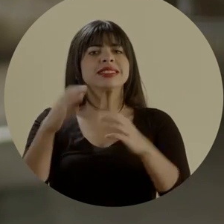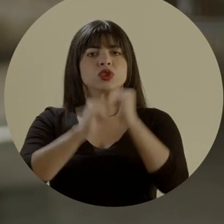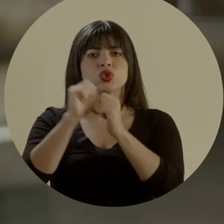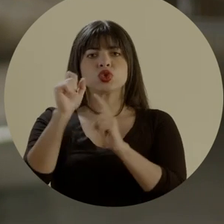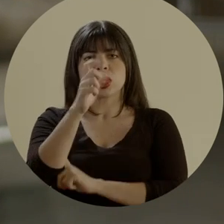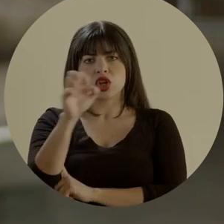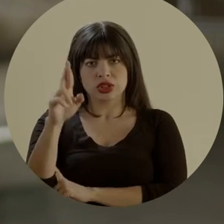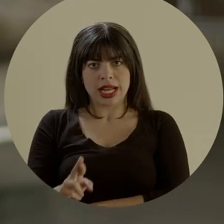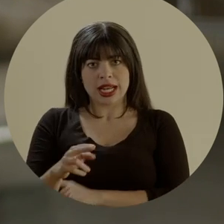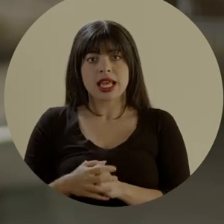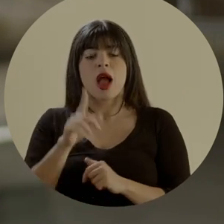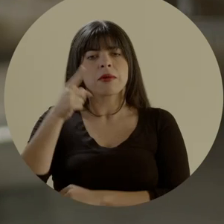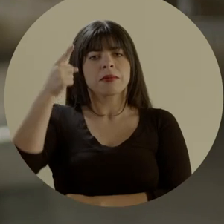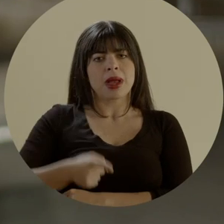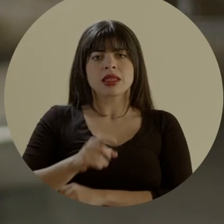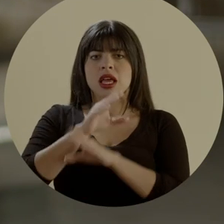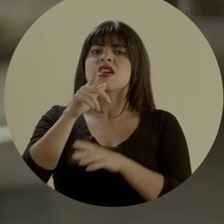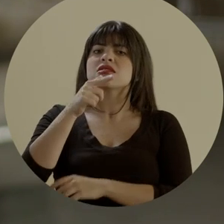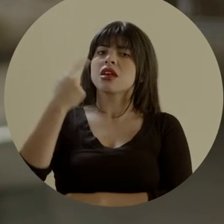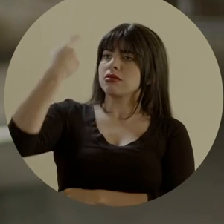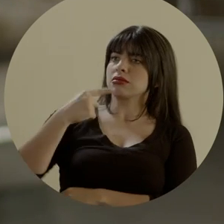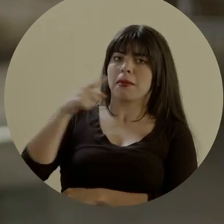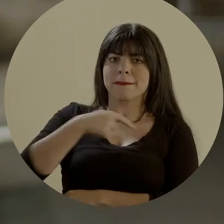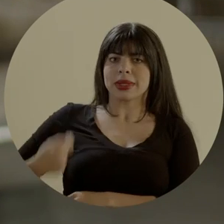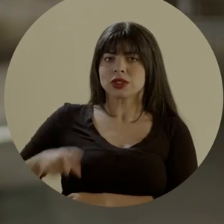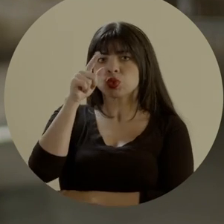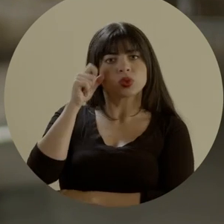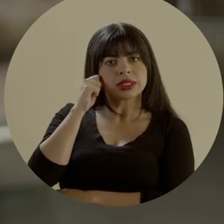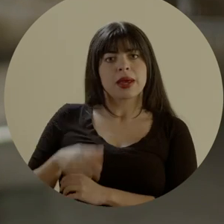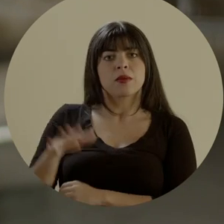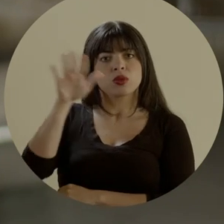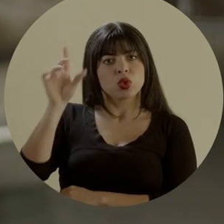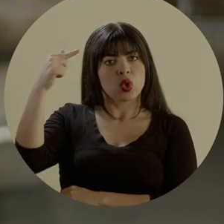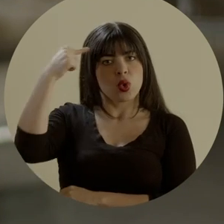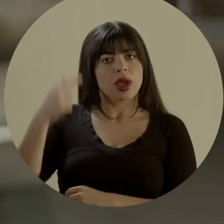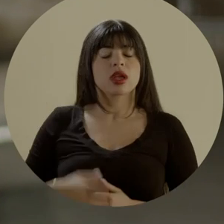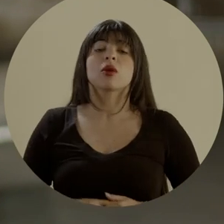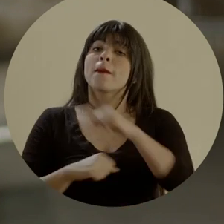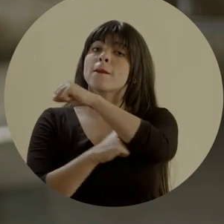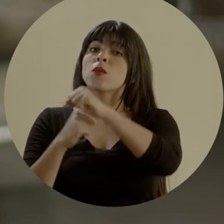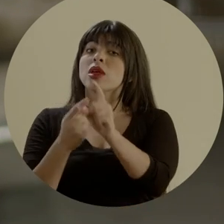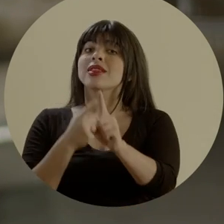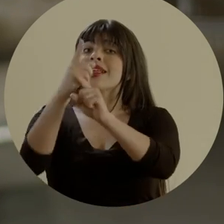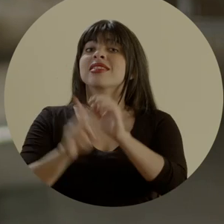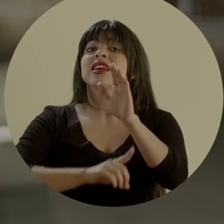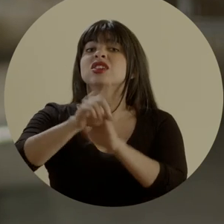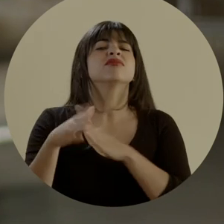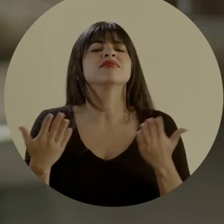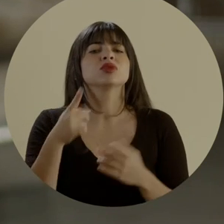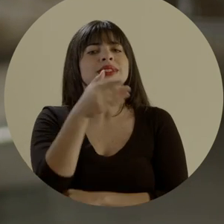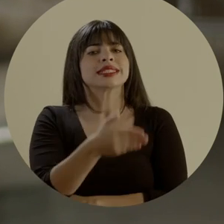con un mandato clarísimo del presidente Luis Guillermo Solís Rivera y su gobierno. Puente al desarrollo es un instrumento de